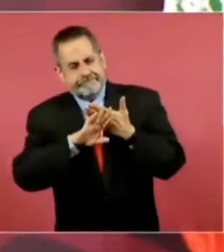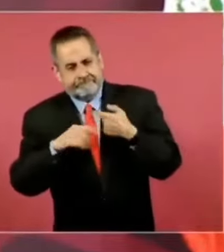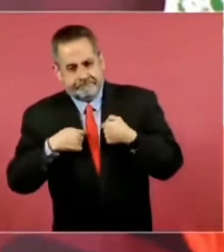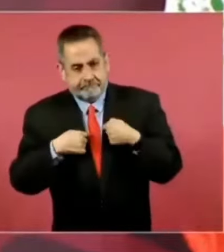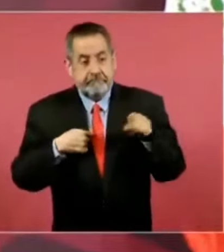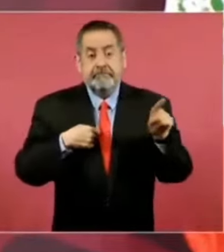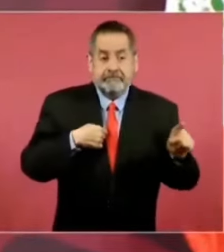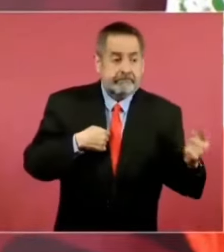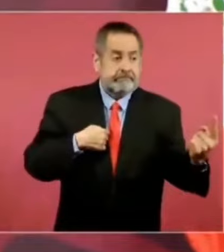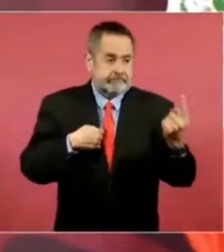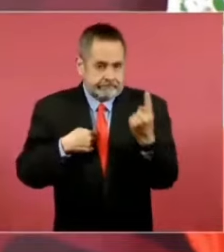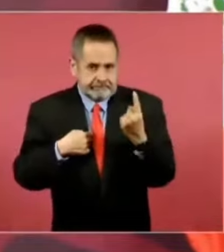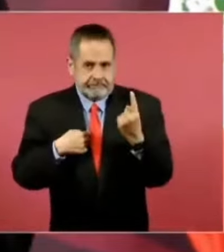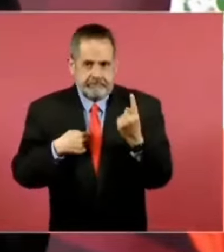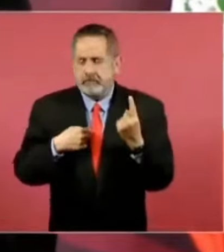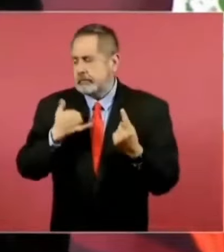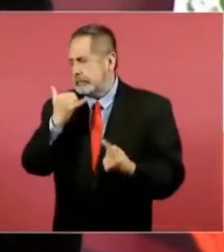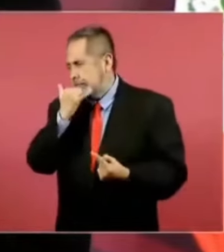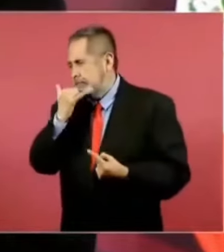Sí.